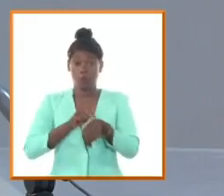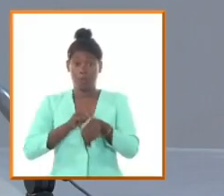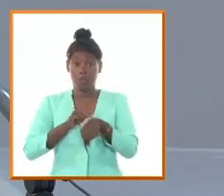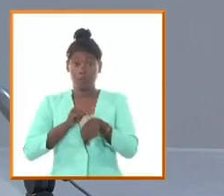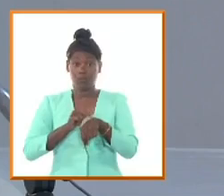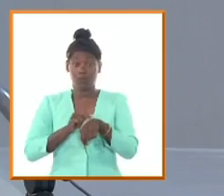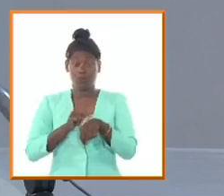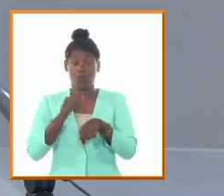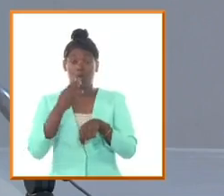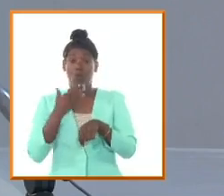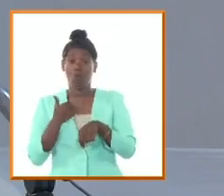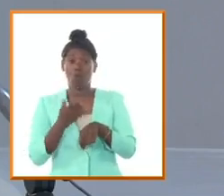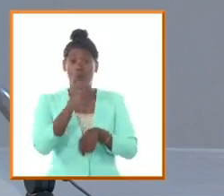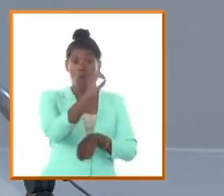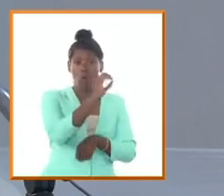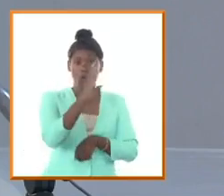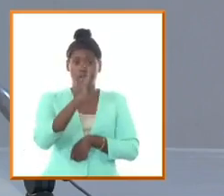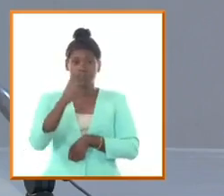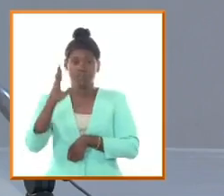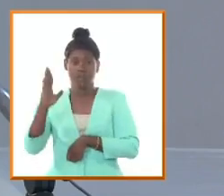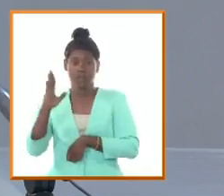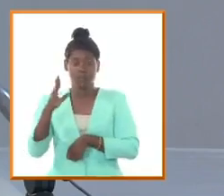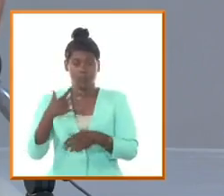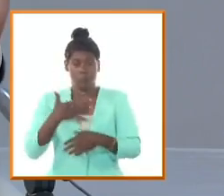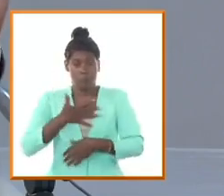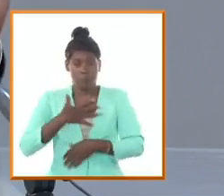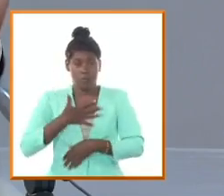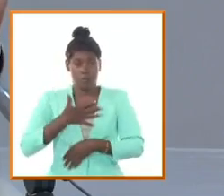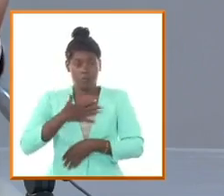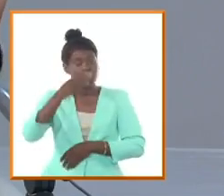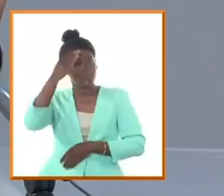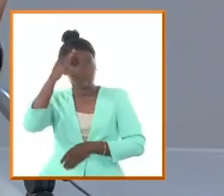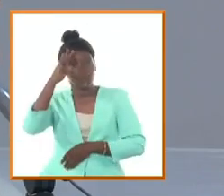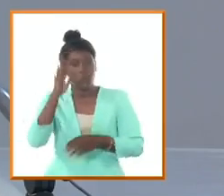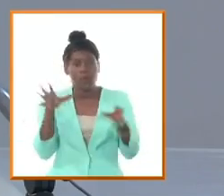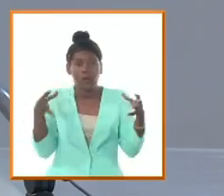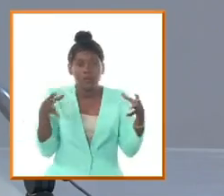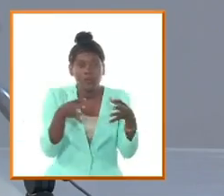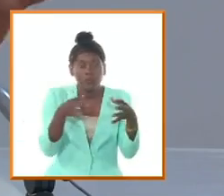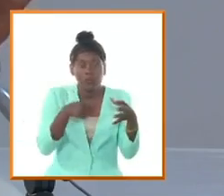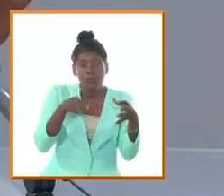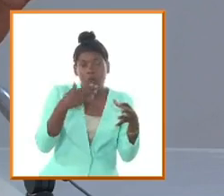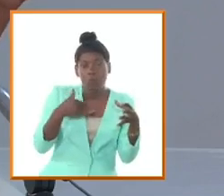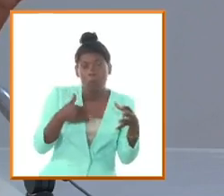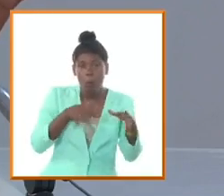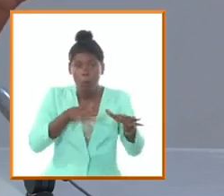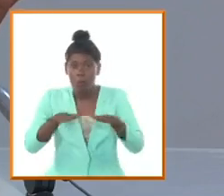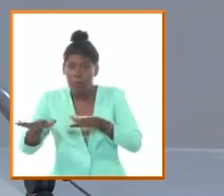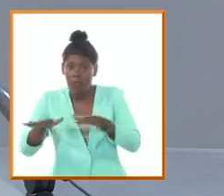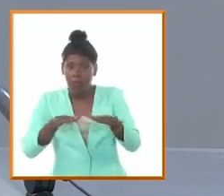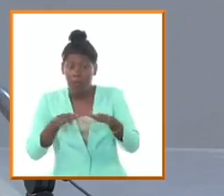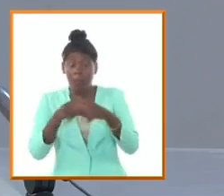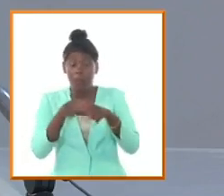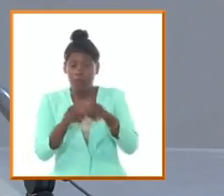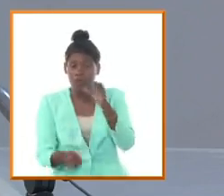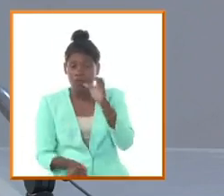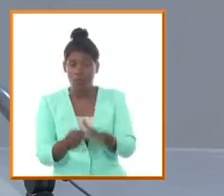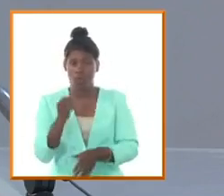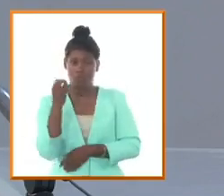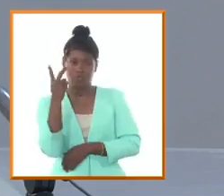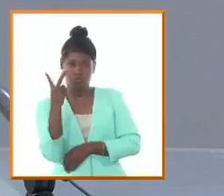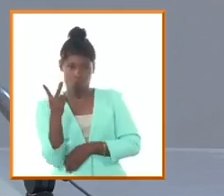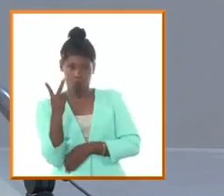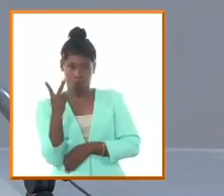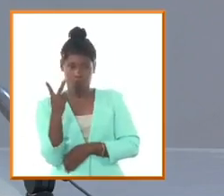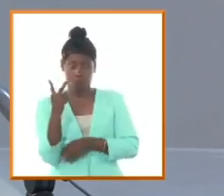organización del poder revolucionario y el nacimiento desde el principio de la insurrección de dos tendencias por un lado la